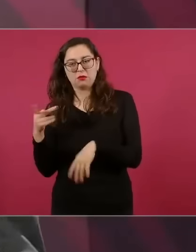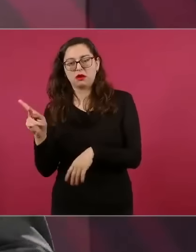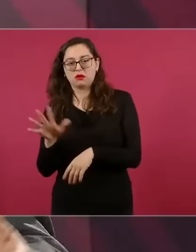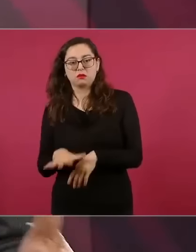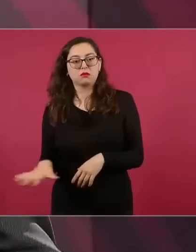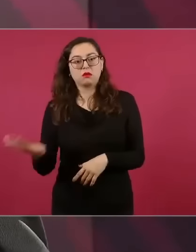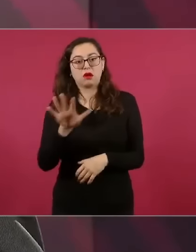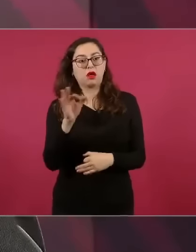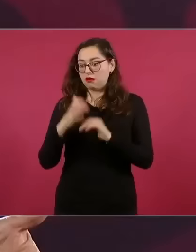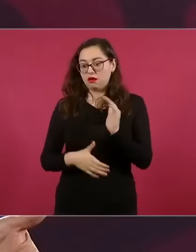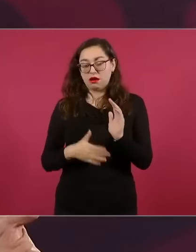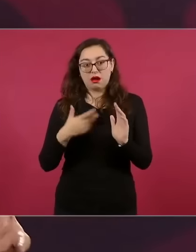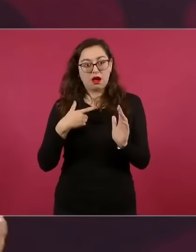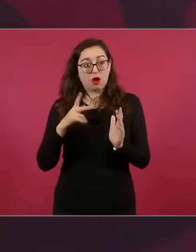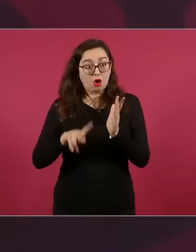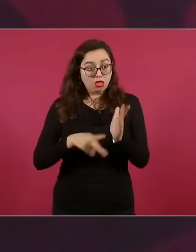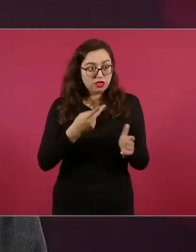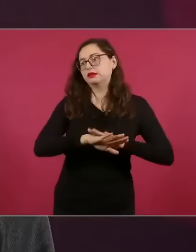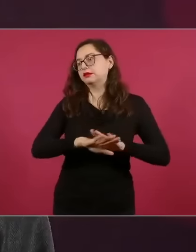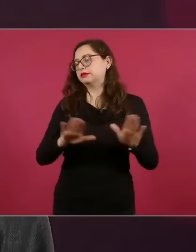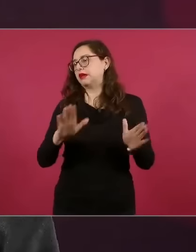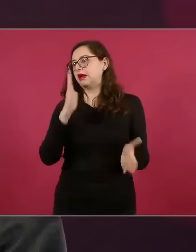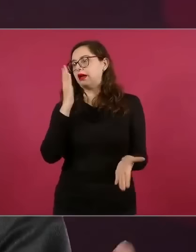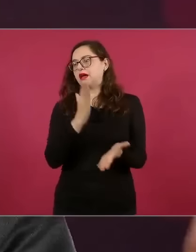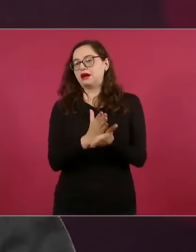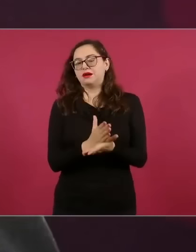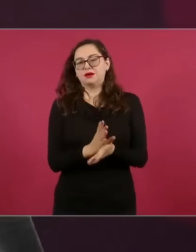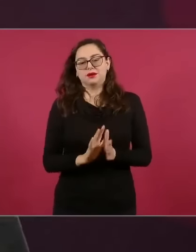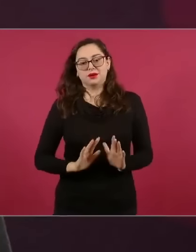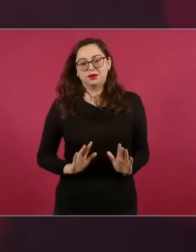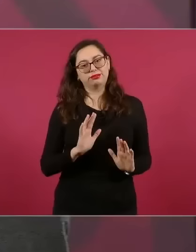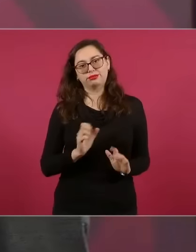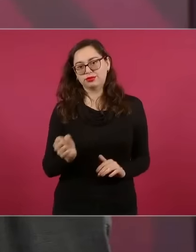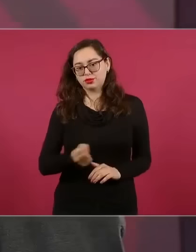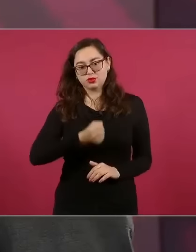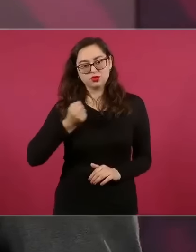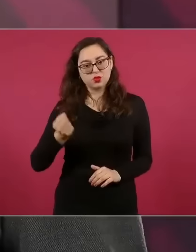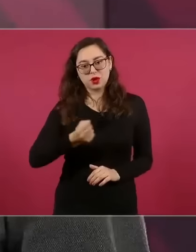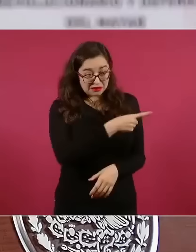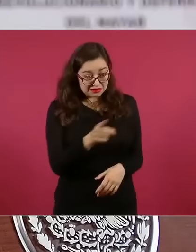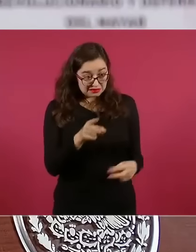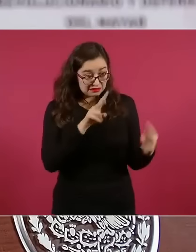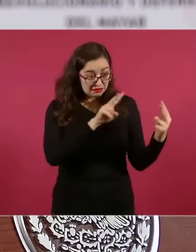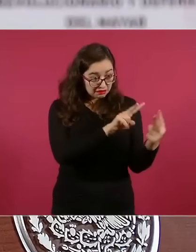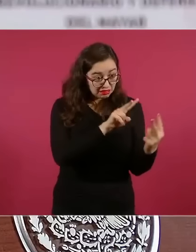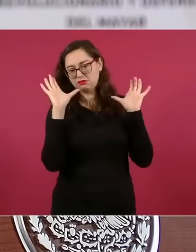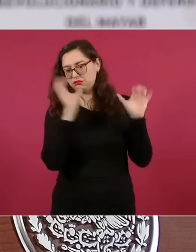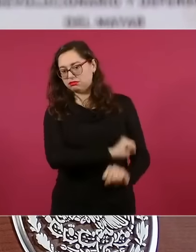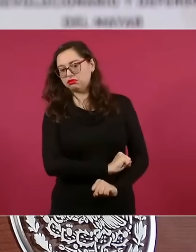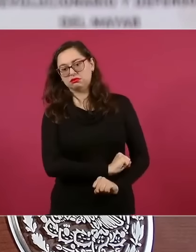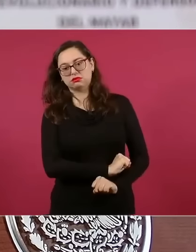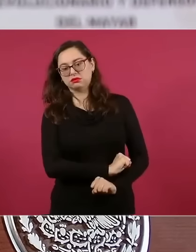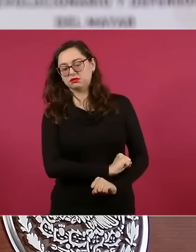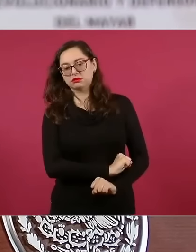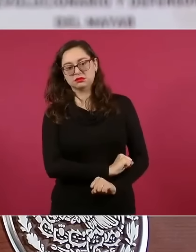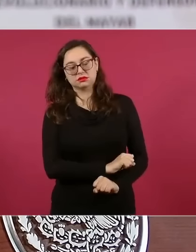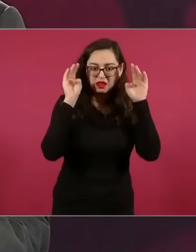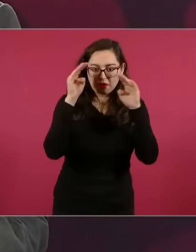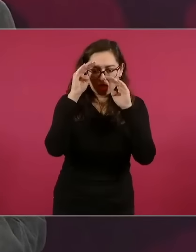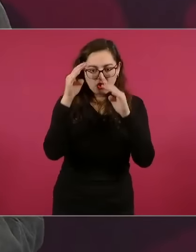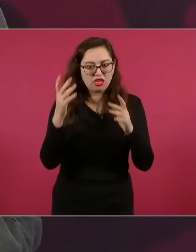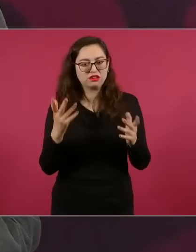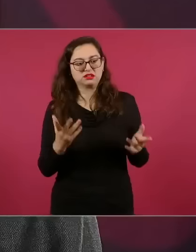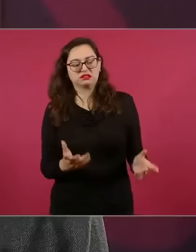y ahora me voy a borrar eso porque ya no voy a estar viendo a conservadores